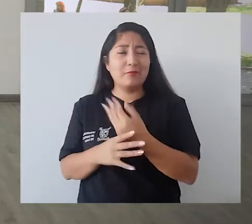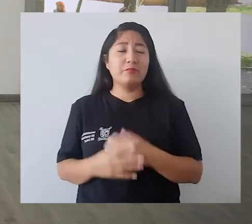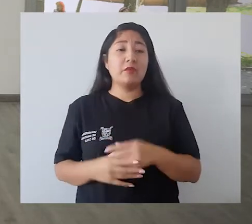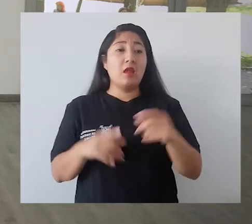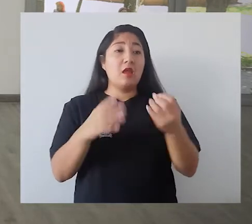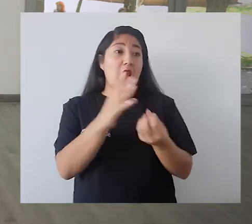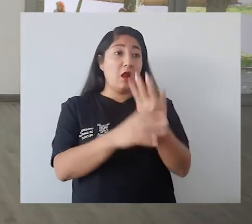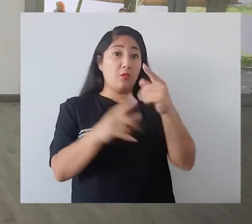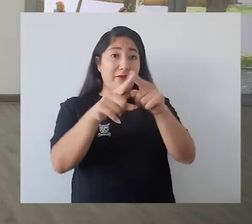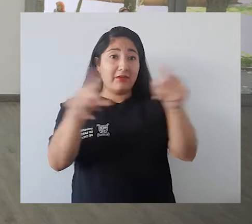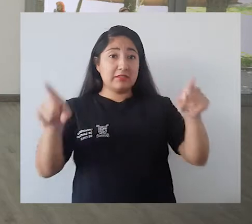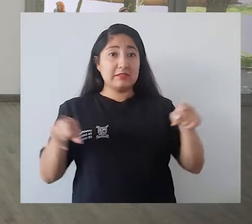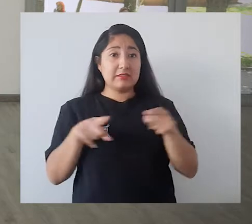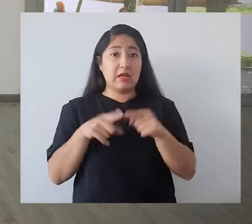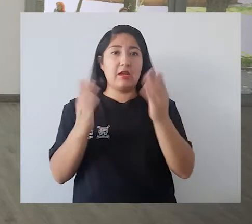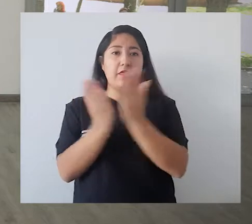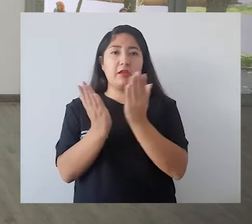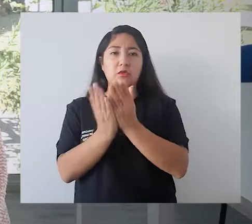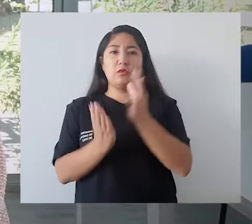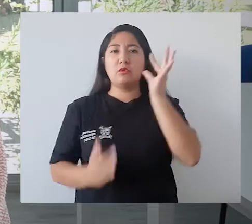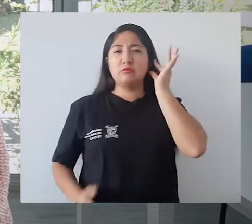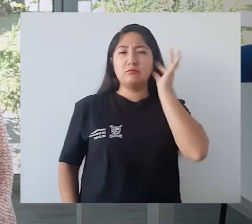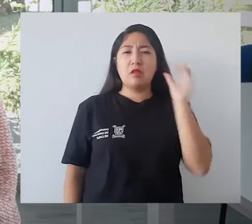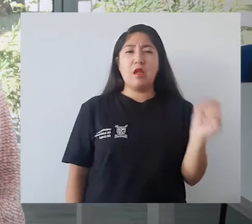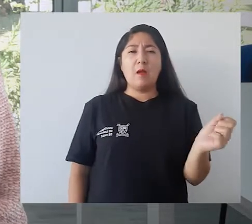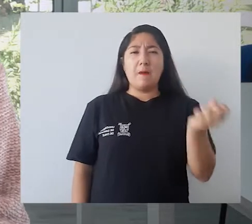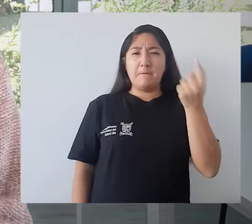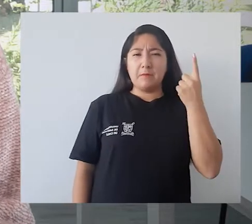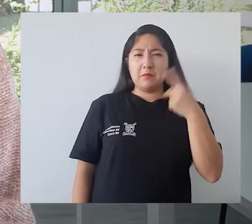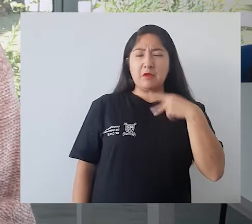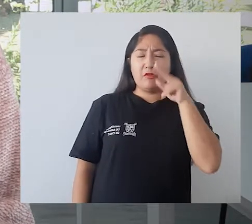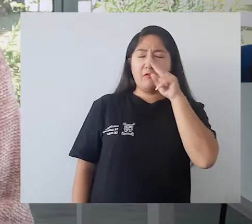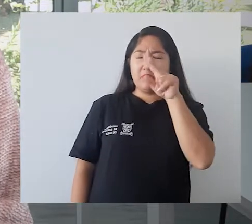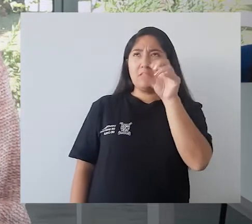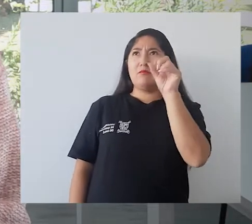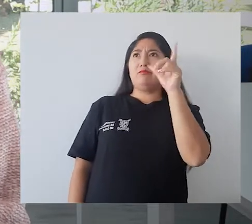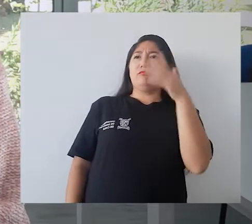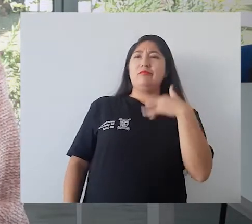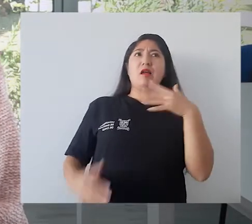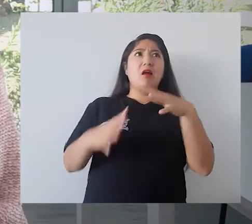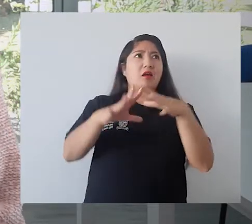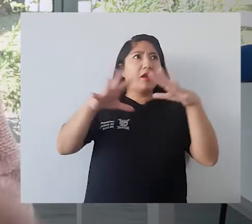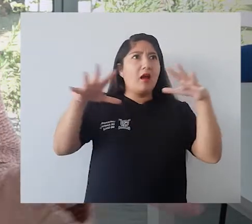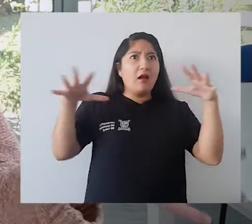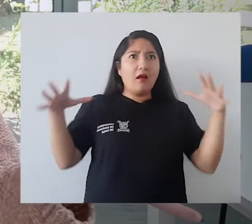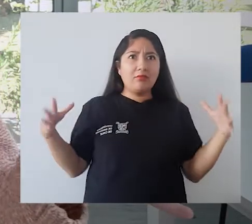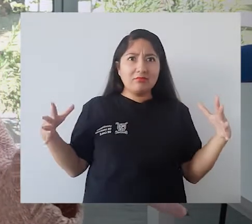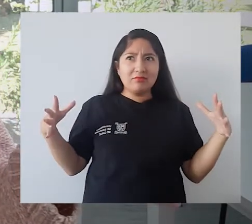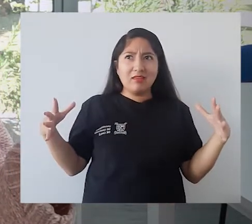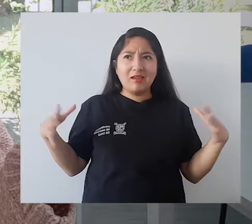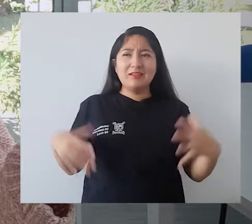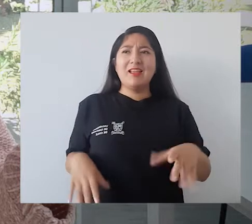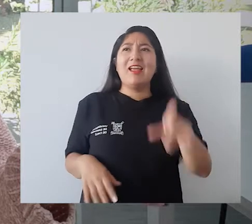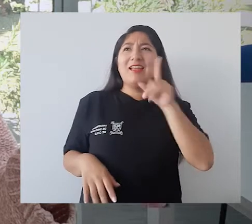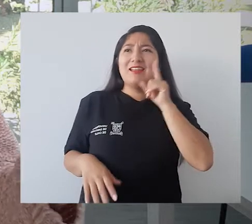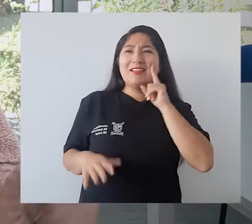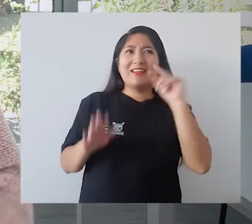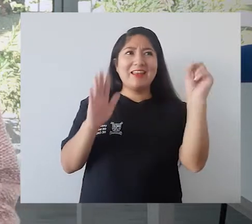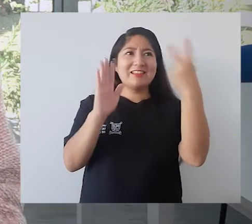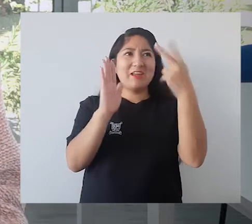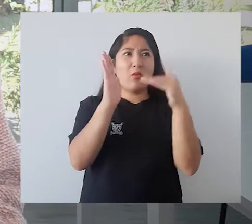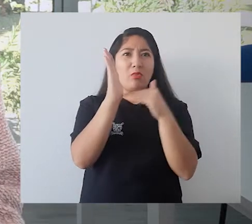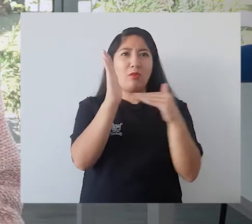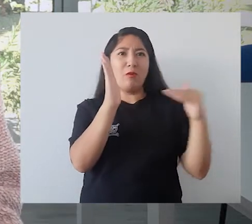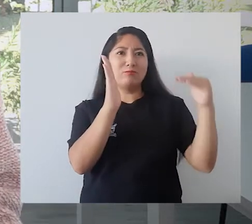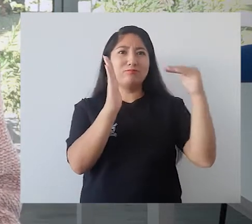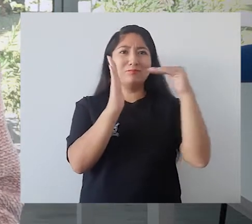Y en las nuevas salas de estudio. Lo primero que tuve así como impresión fue de que era muy grande y que tenía